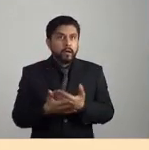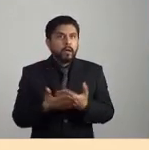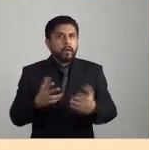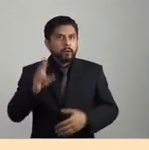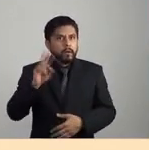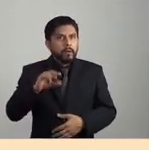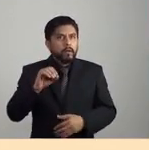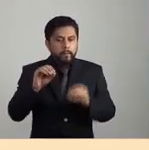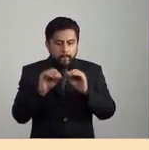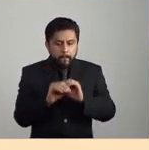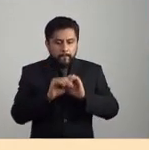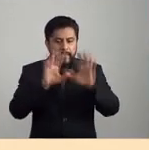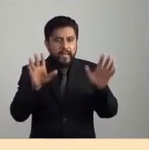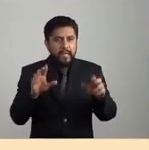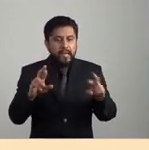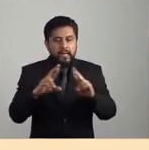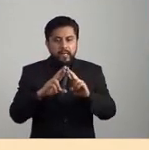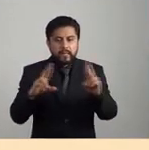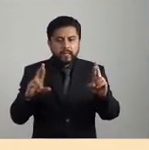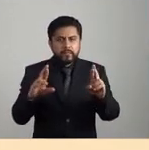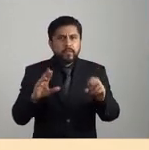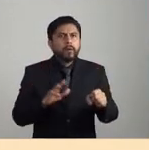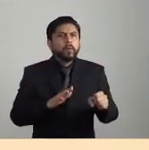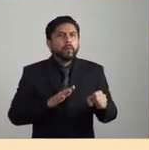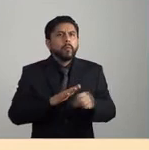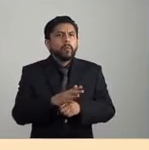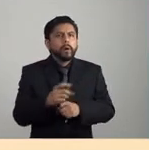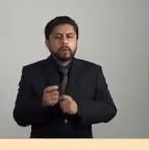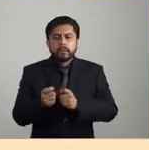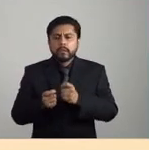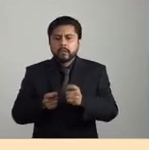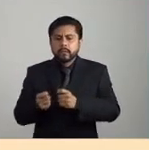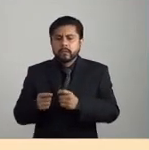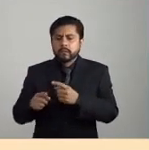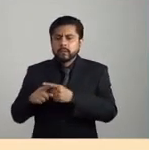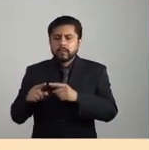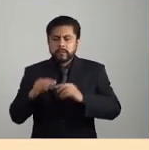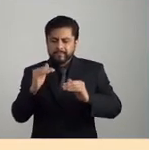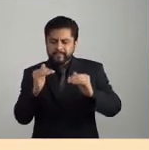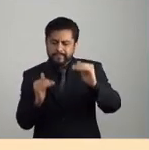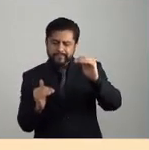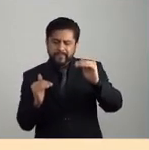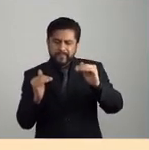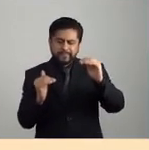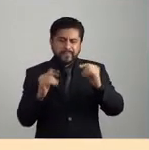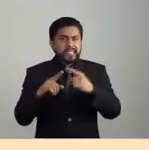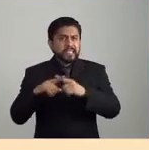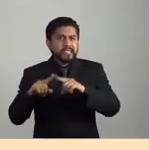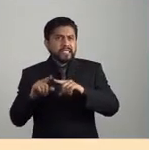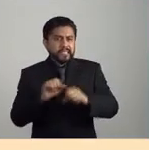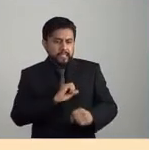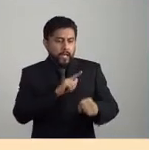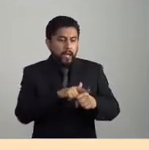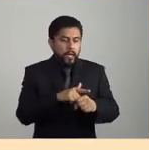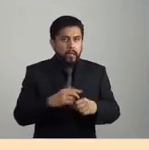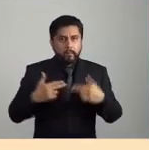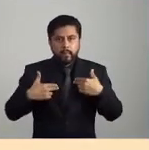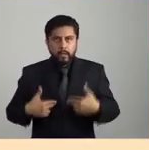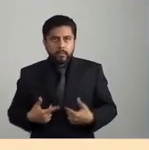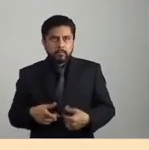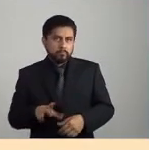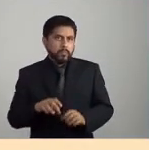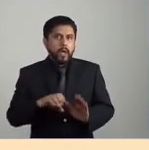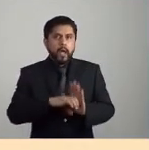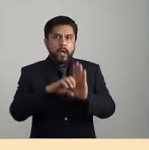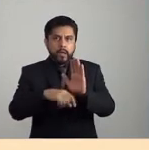términos de cuáles son esas relaciones de dominación, de opresión, de jerarquía que se han planteado con otras especies, como el ejemplo que